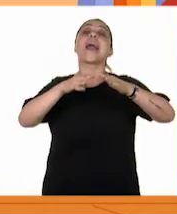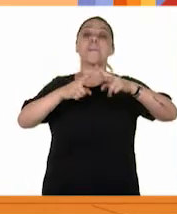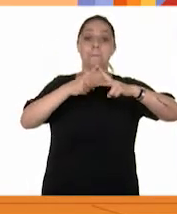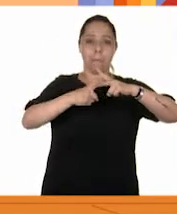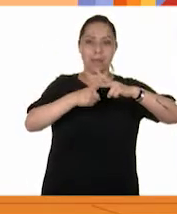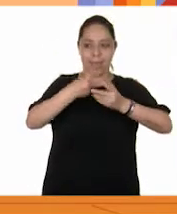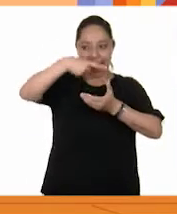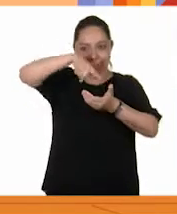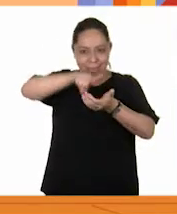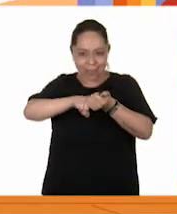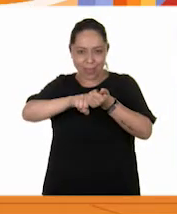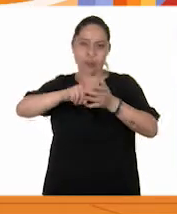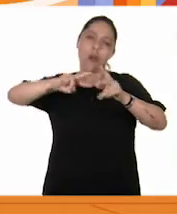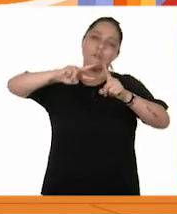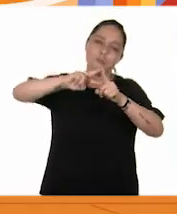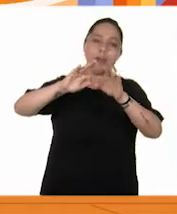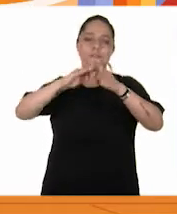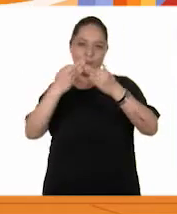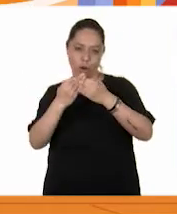¡Iniciamos!